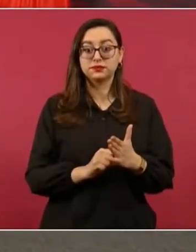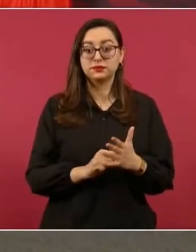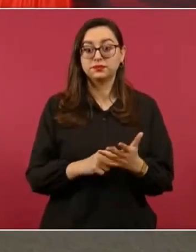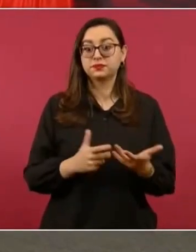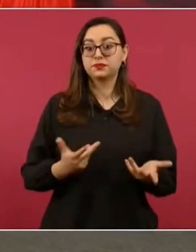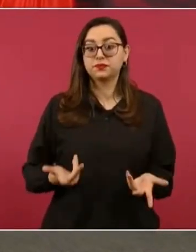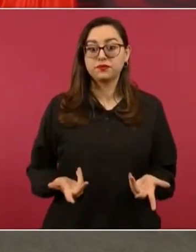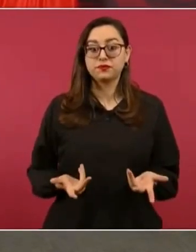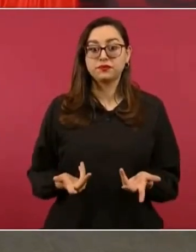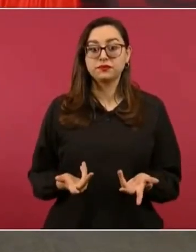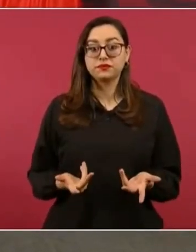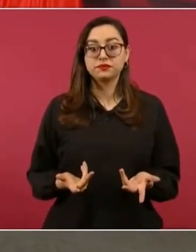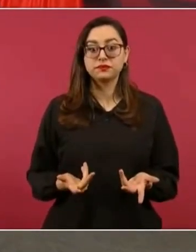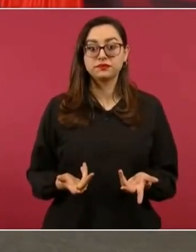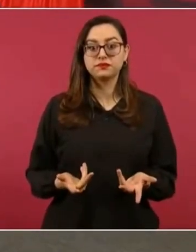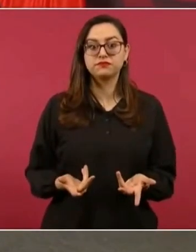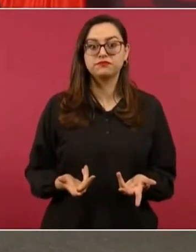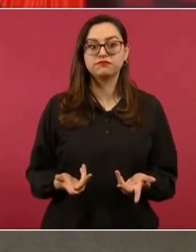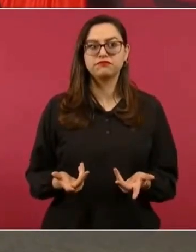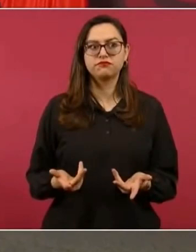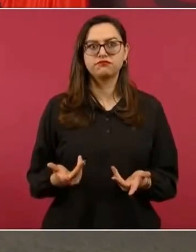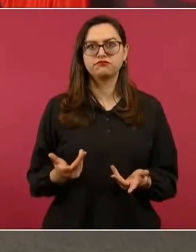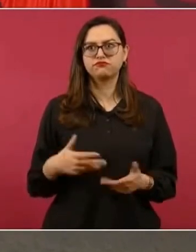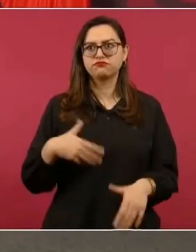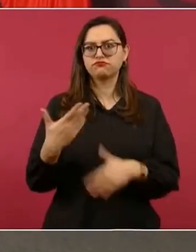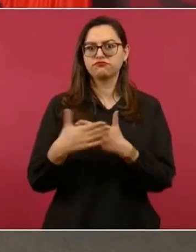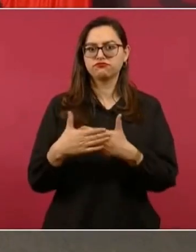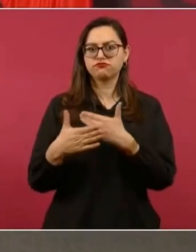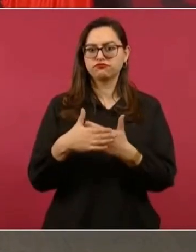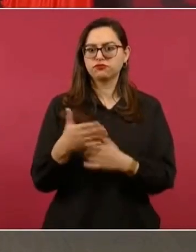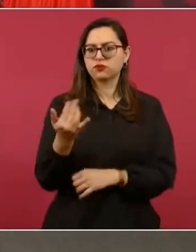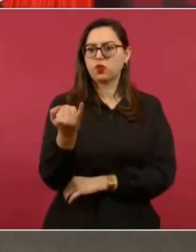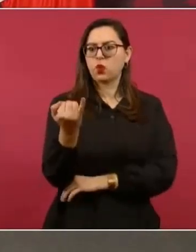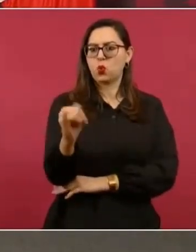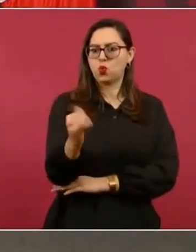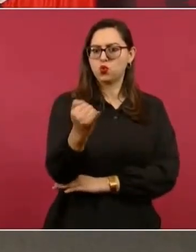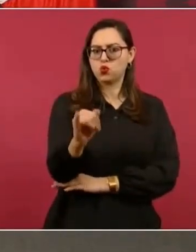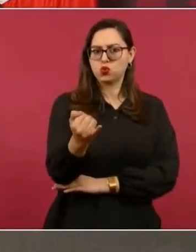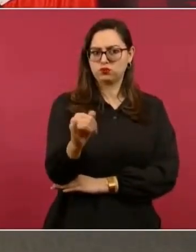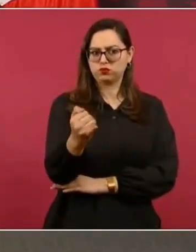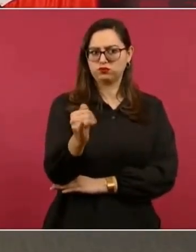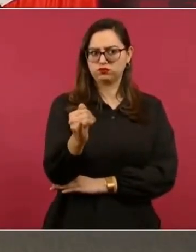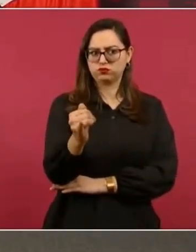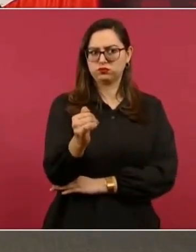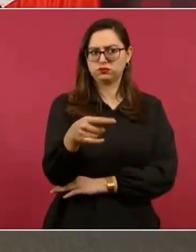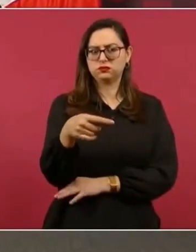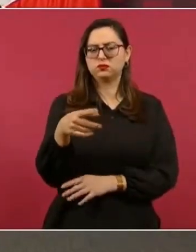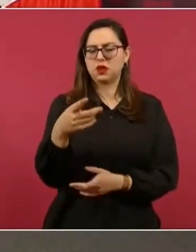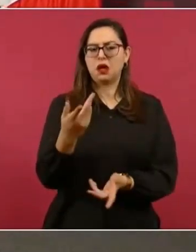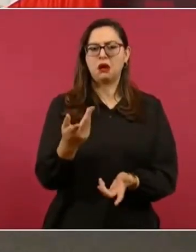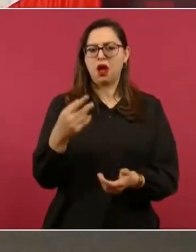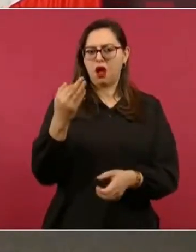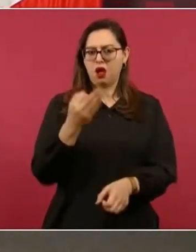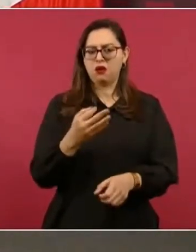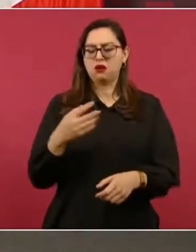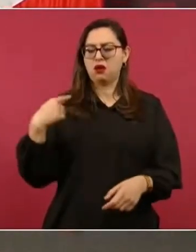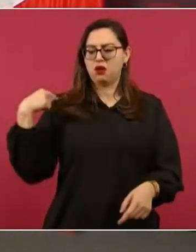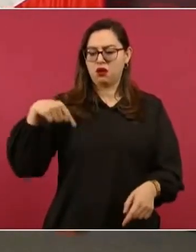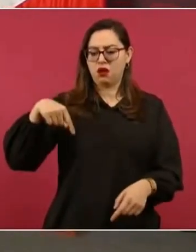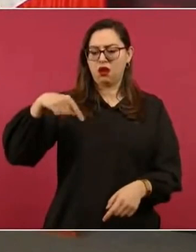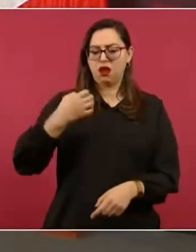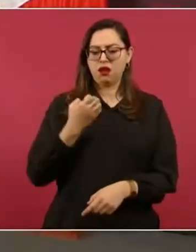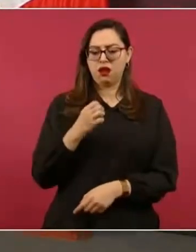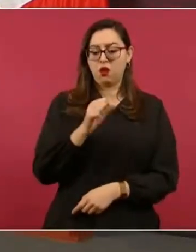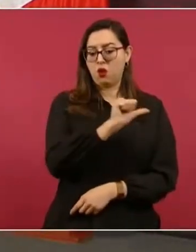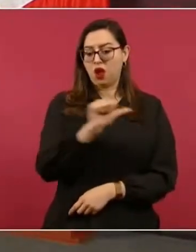Va a concluir el plazo en junio, o que tienen tiempo. Entonces, en la reunión que